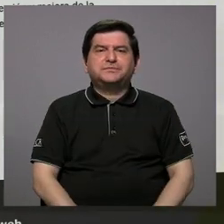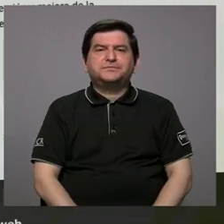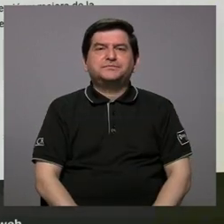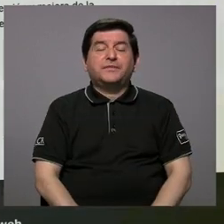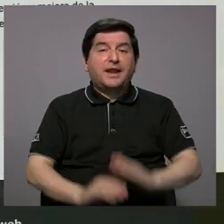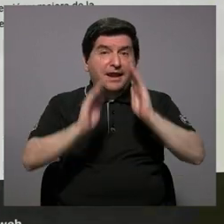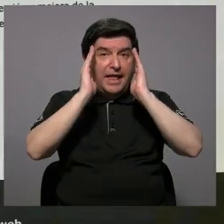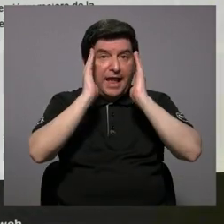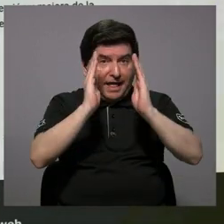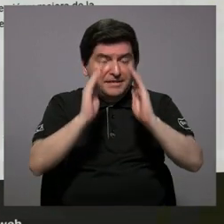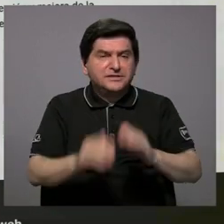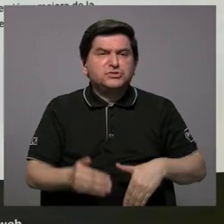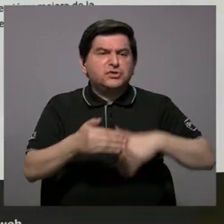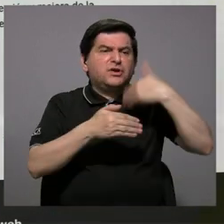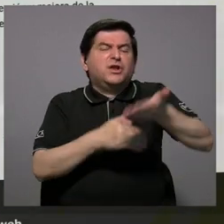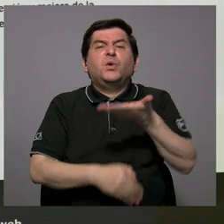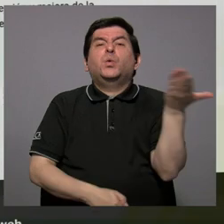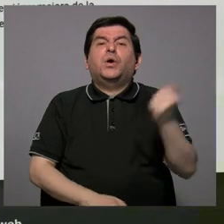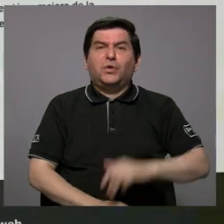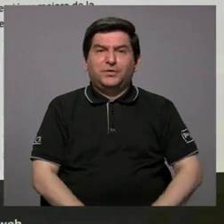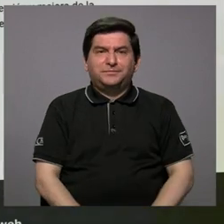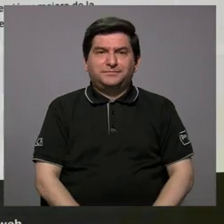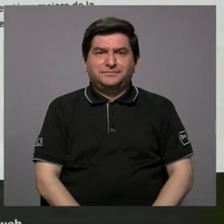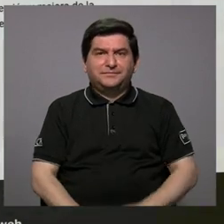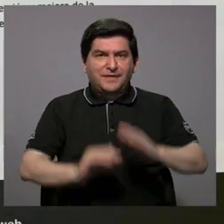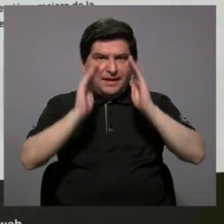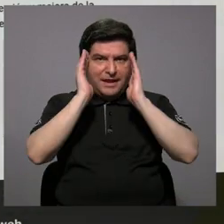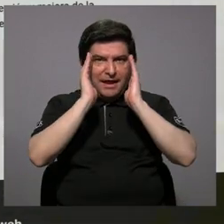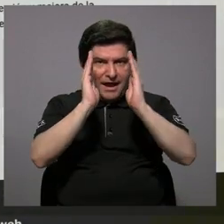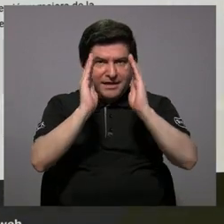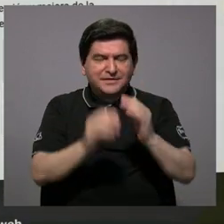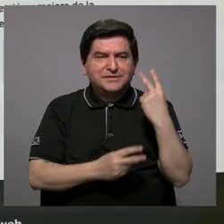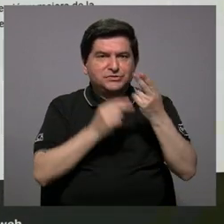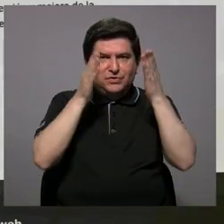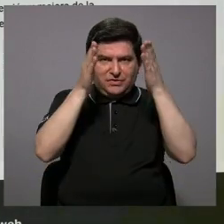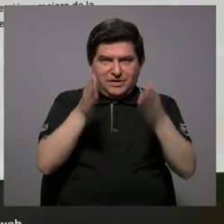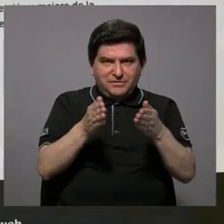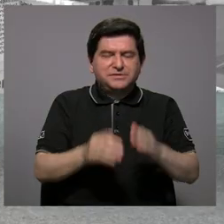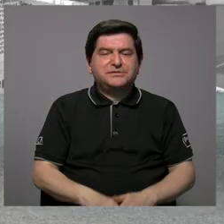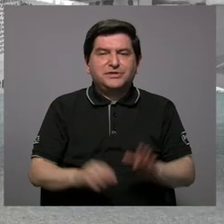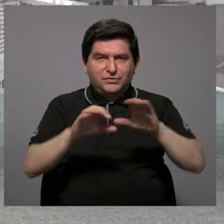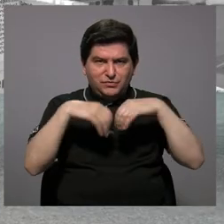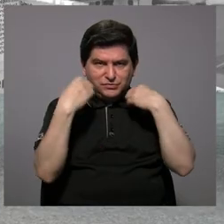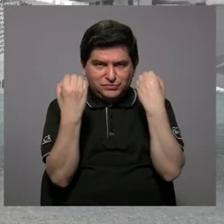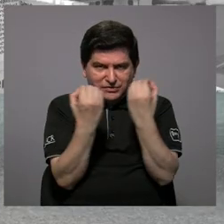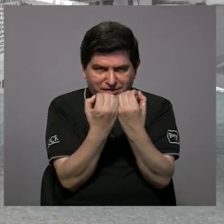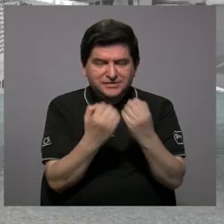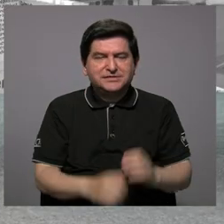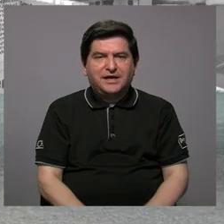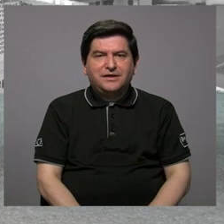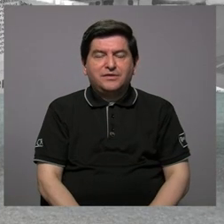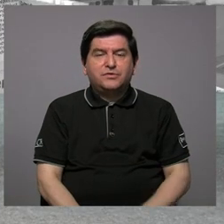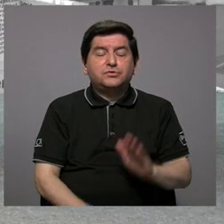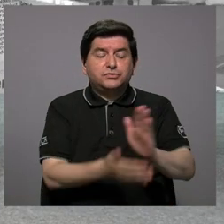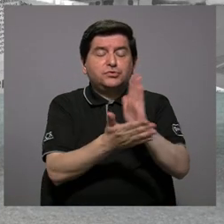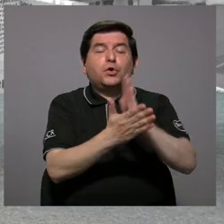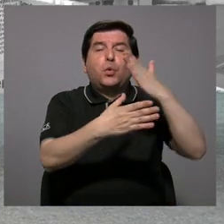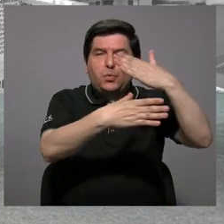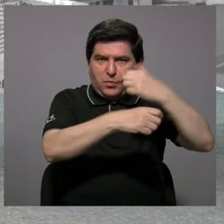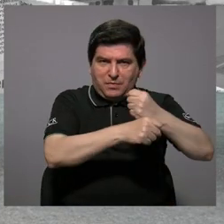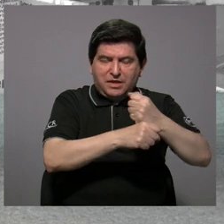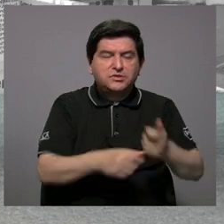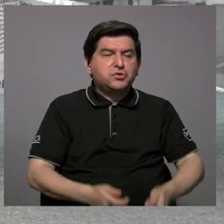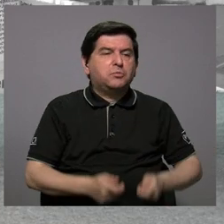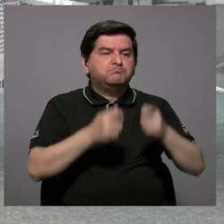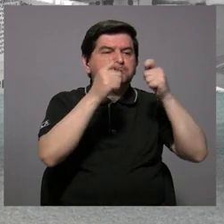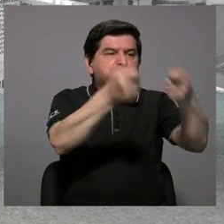los atendieron y qué pasó. Entonces, atendieron a las vecinas que habían organizado, nosotros le hicimos un documento para que lo